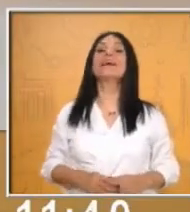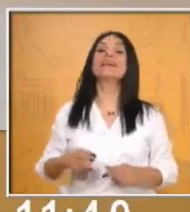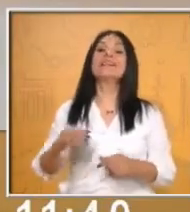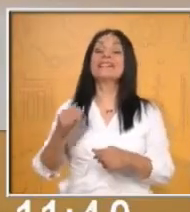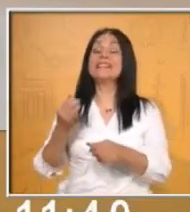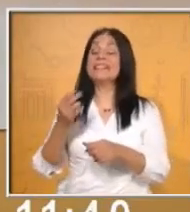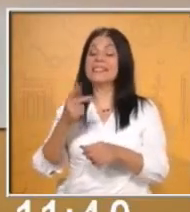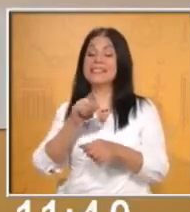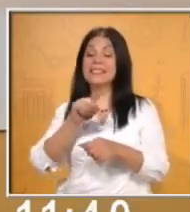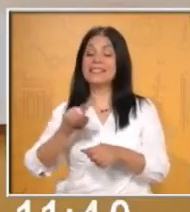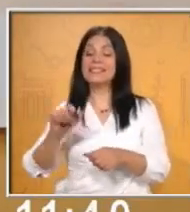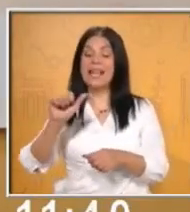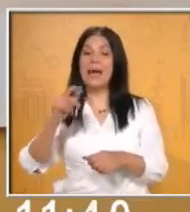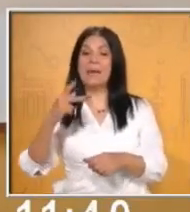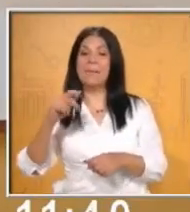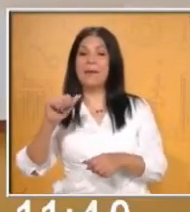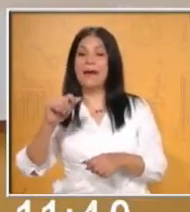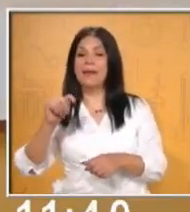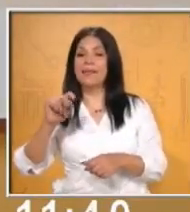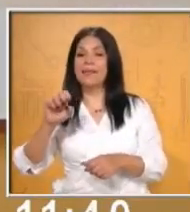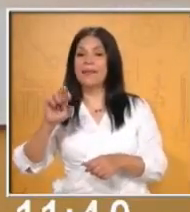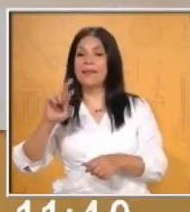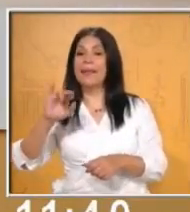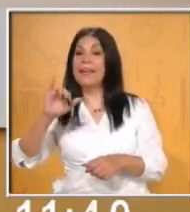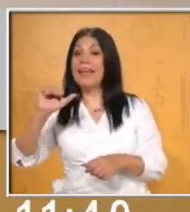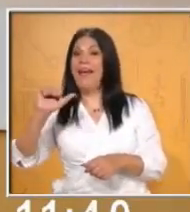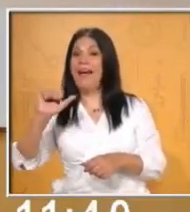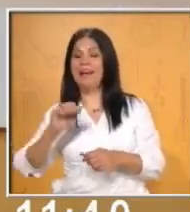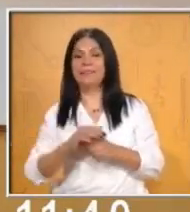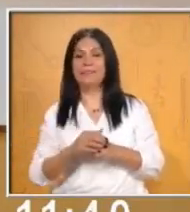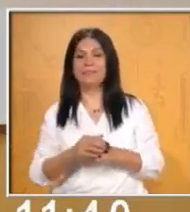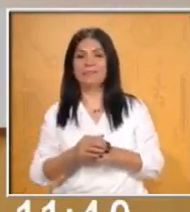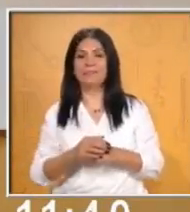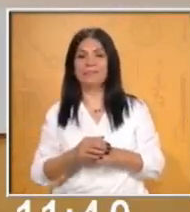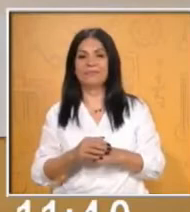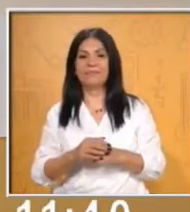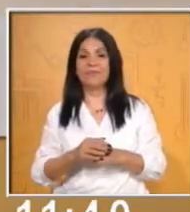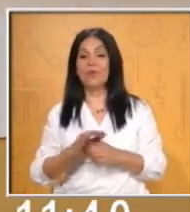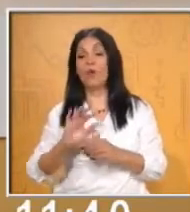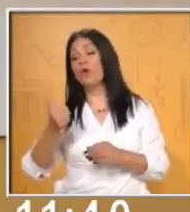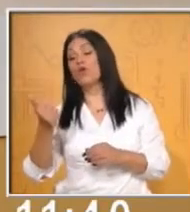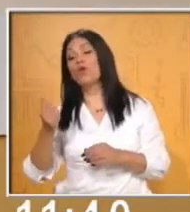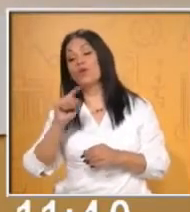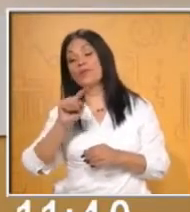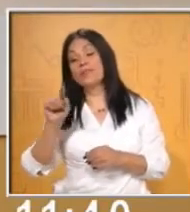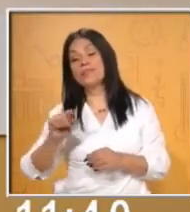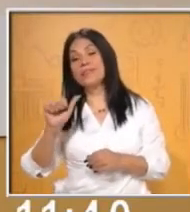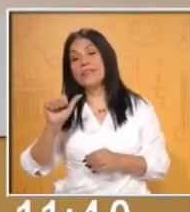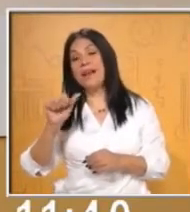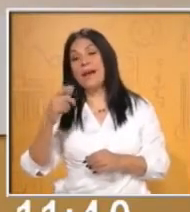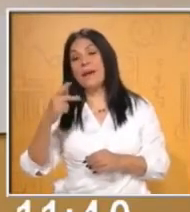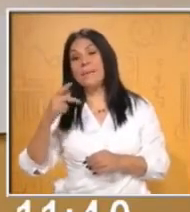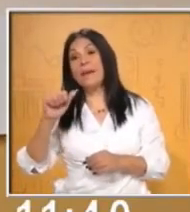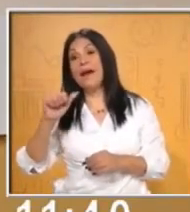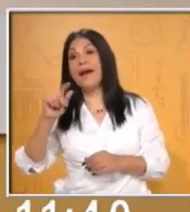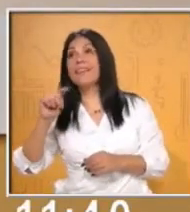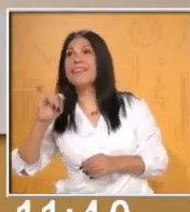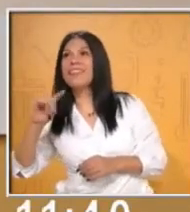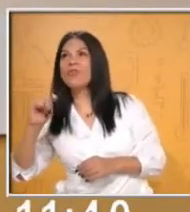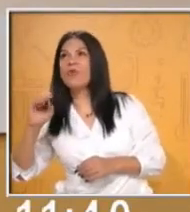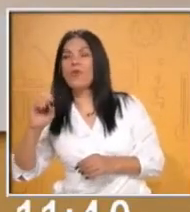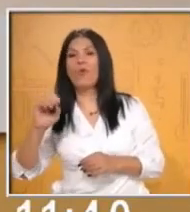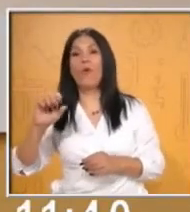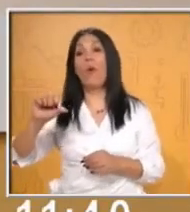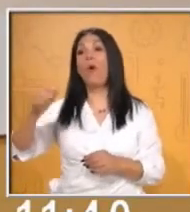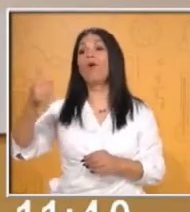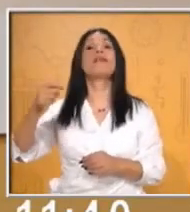Ay, yo también. Se me hace que ahora usted se copió de mí, maestro. La siguiente fue... Zapatito. Y yo puse zapatazo. La siguiente fue...